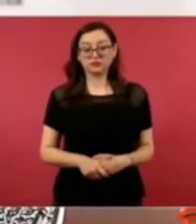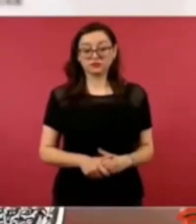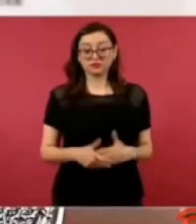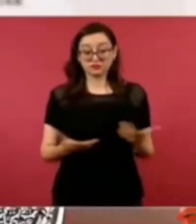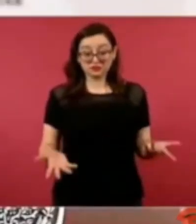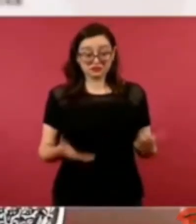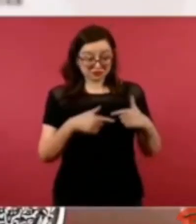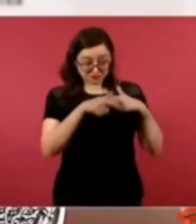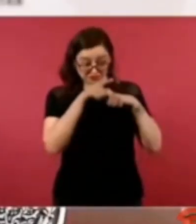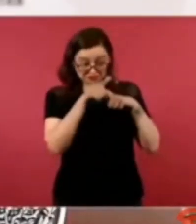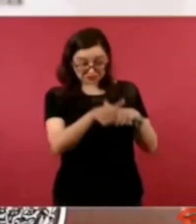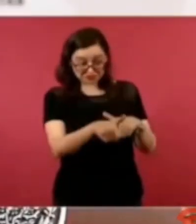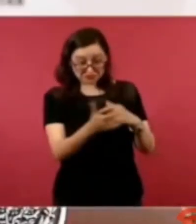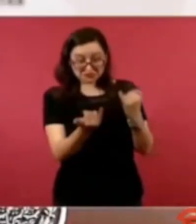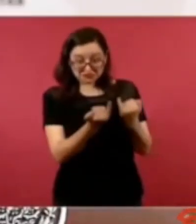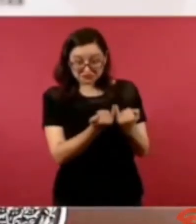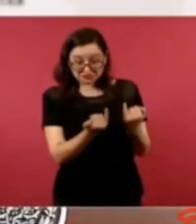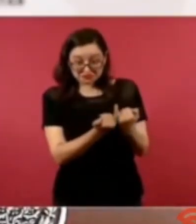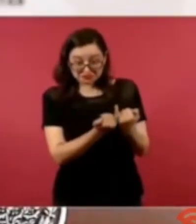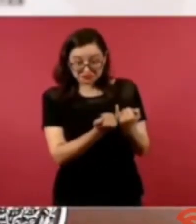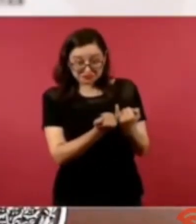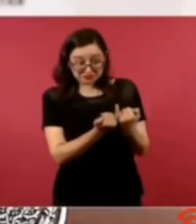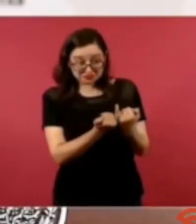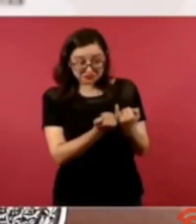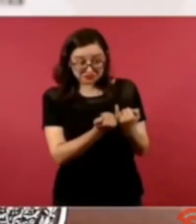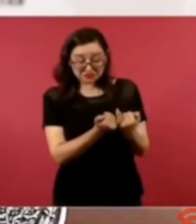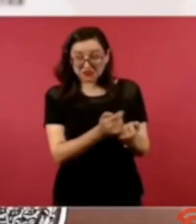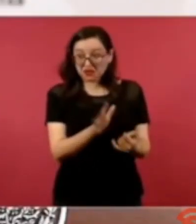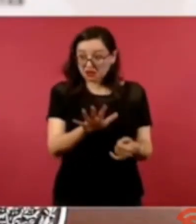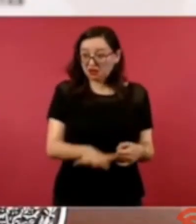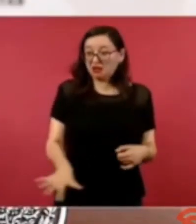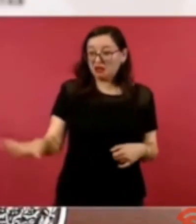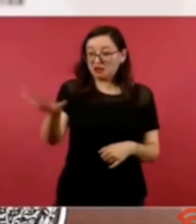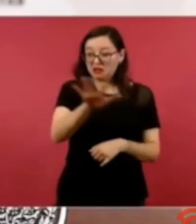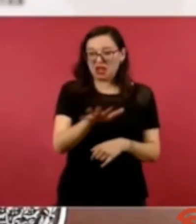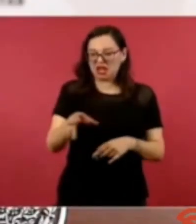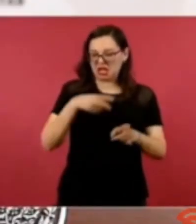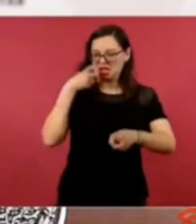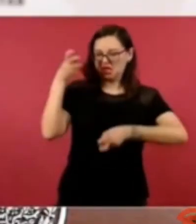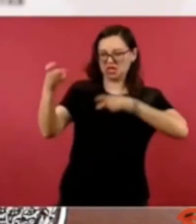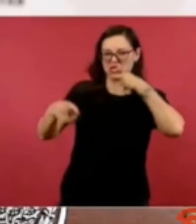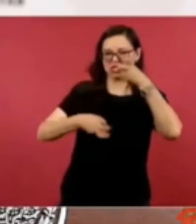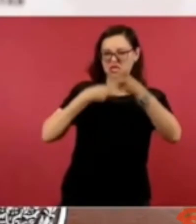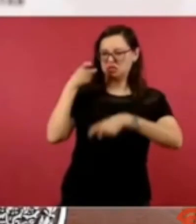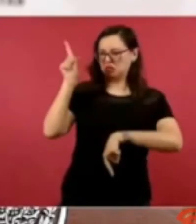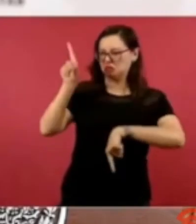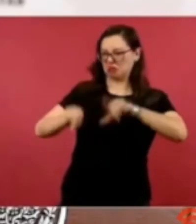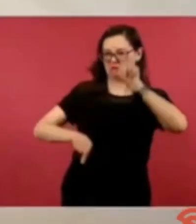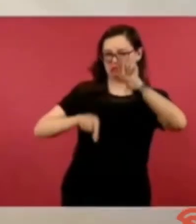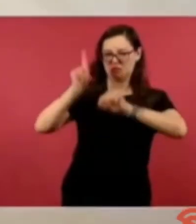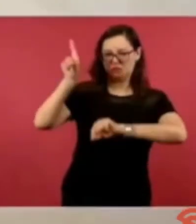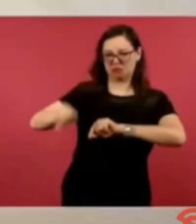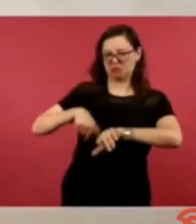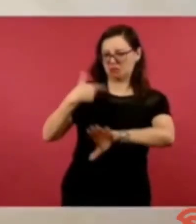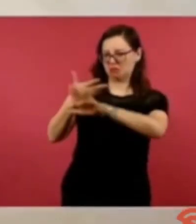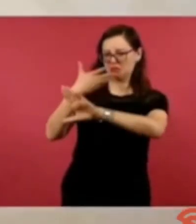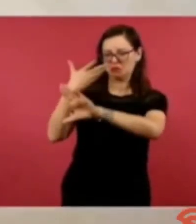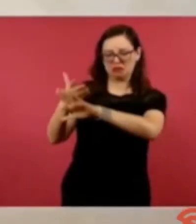campañas de de ofensas ya no va a ser lo mismo también